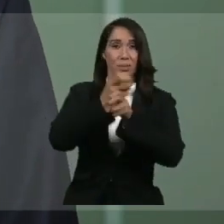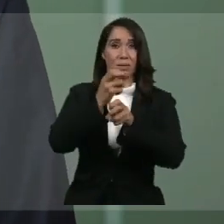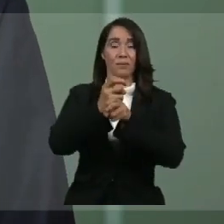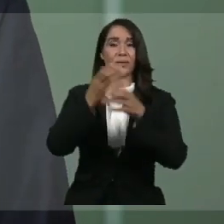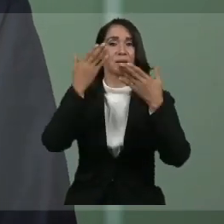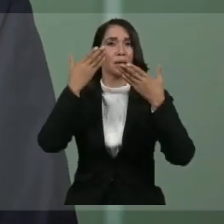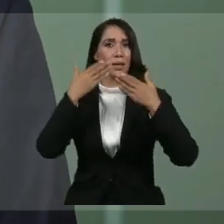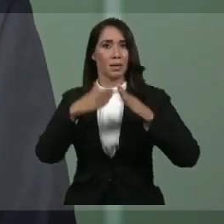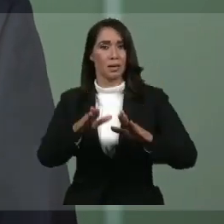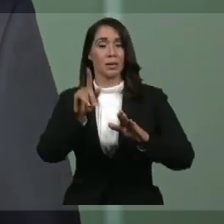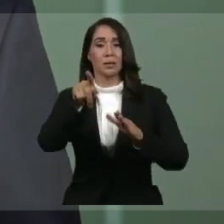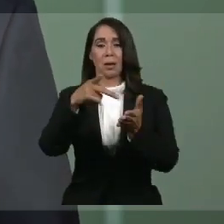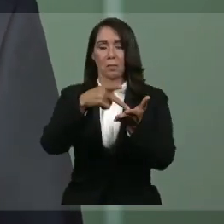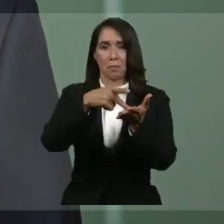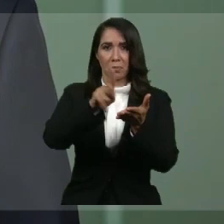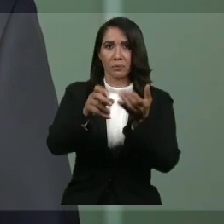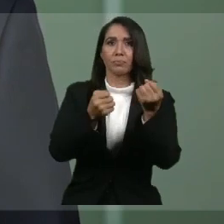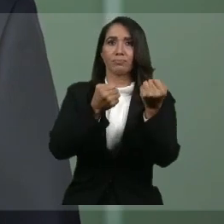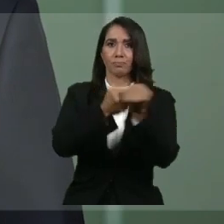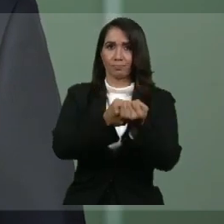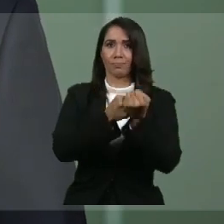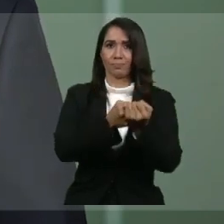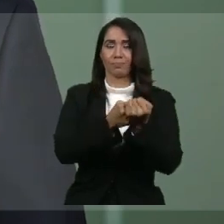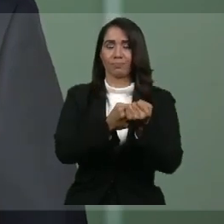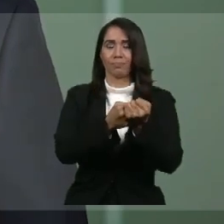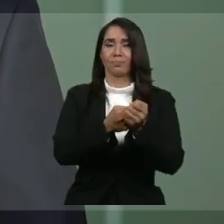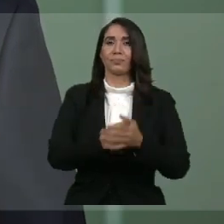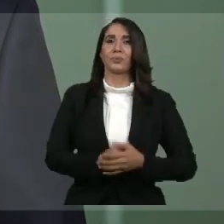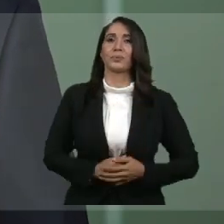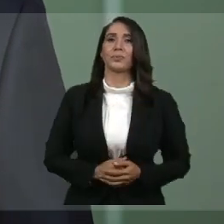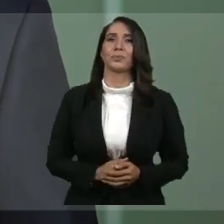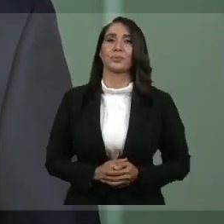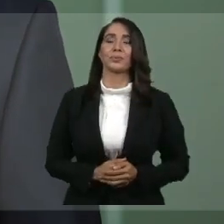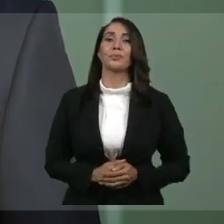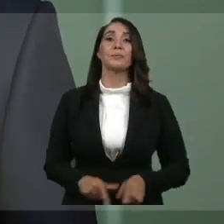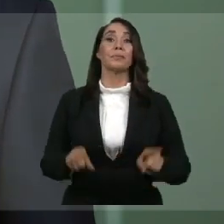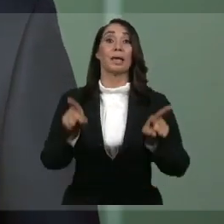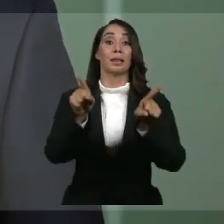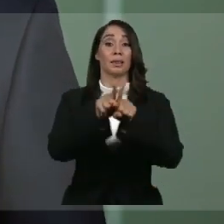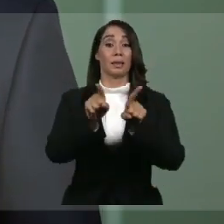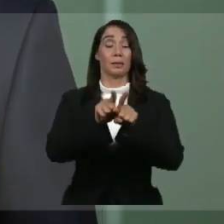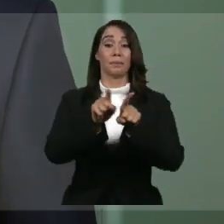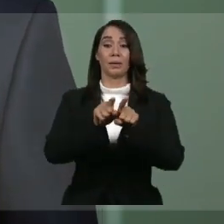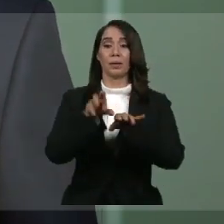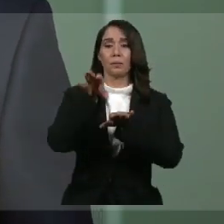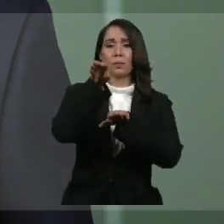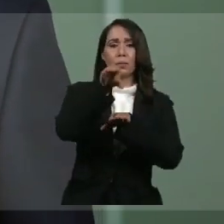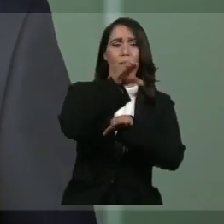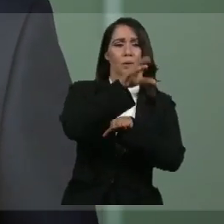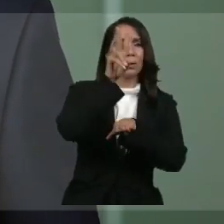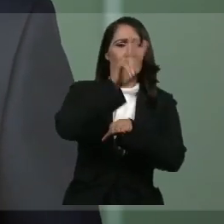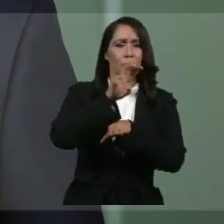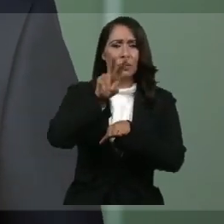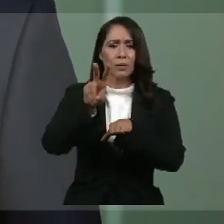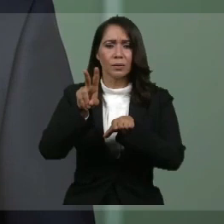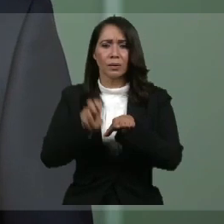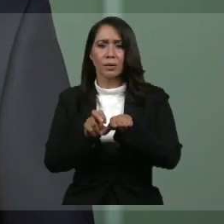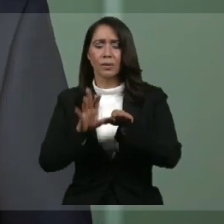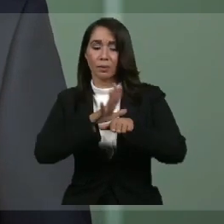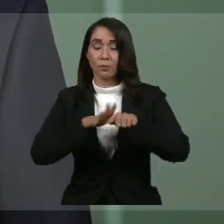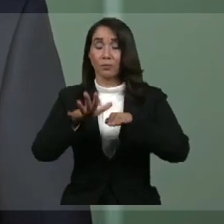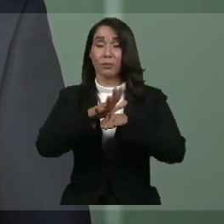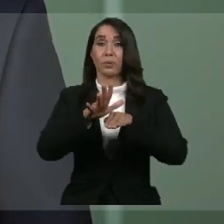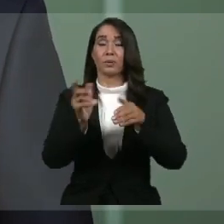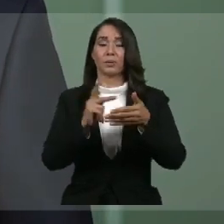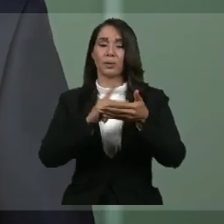están cubiertos por esta iniciativa. Además, contamos con un mapa detallado de cobertura de los programas